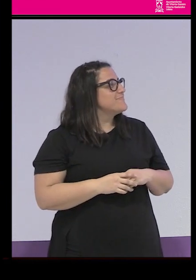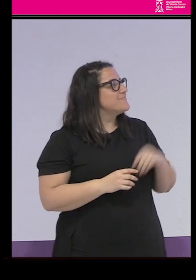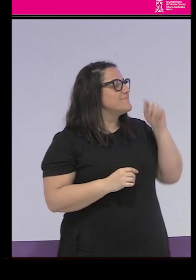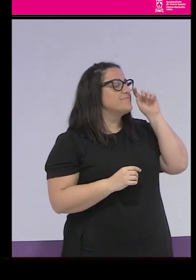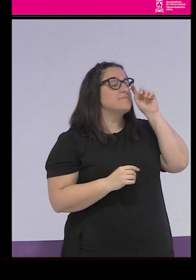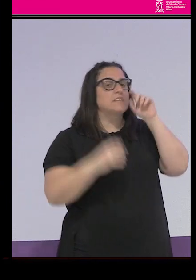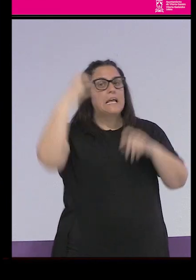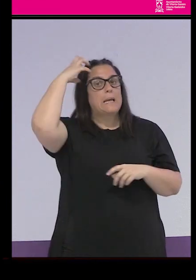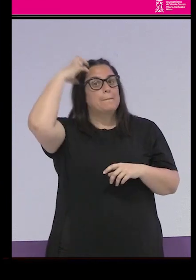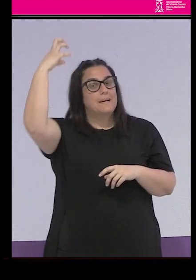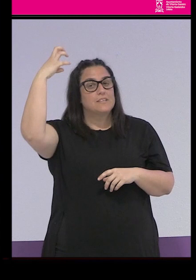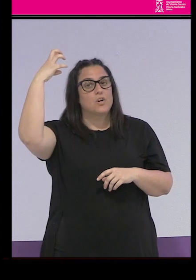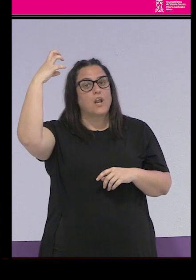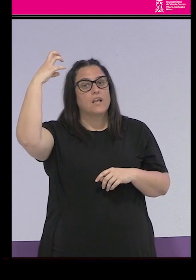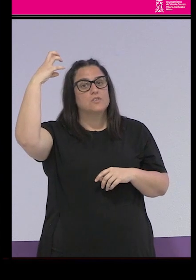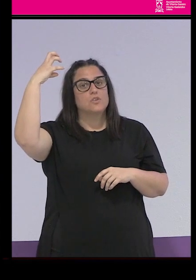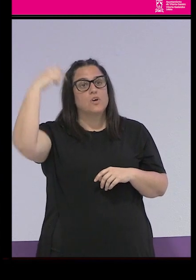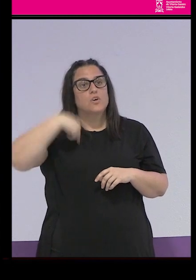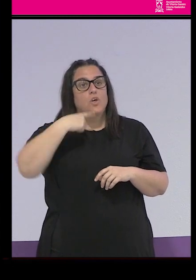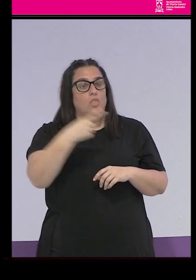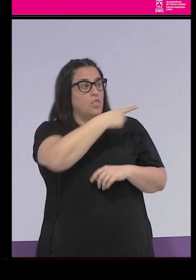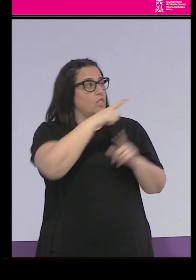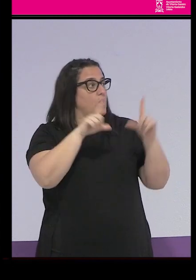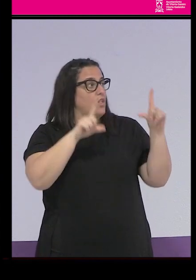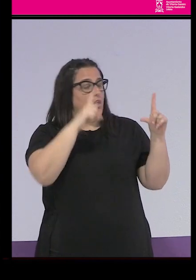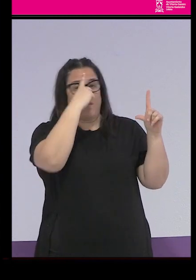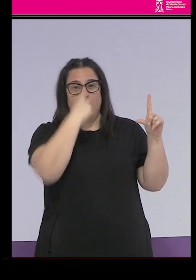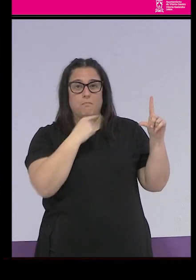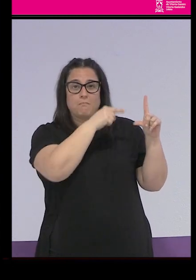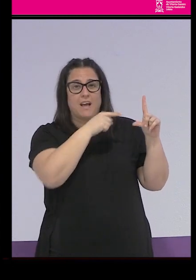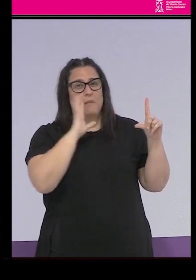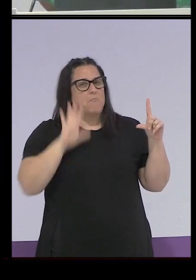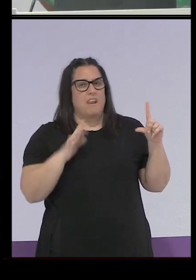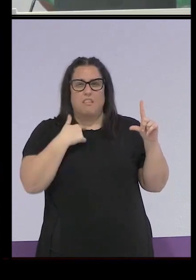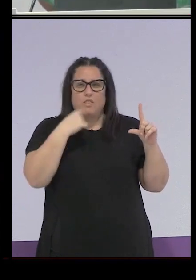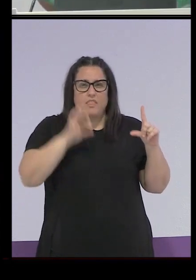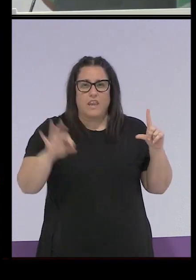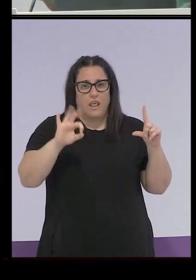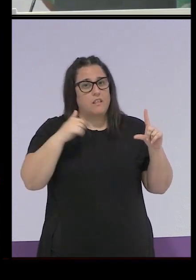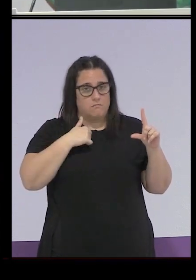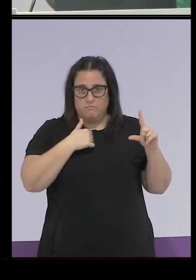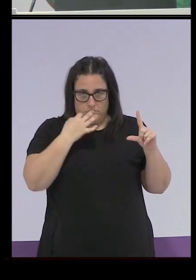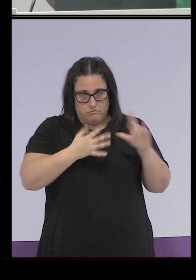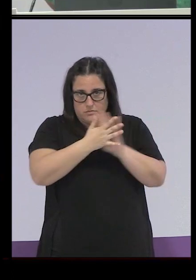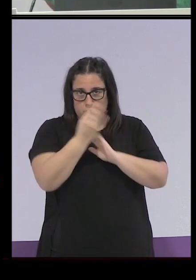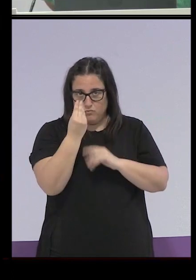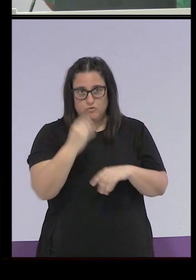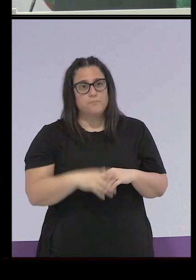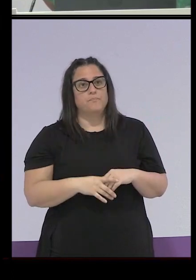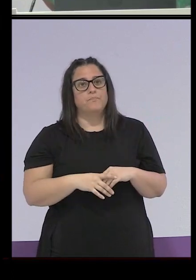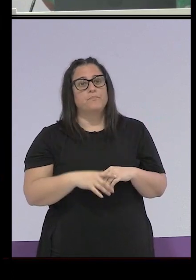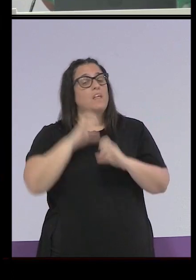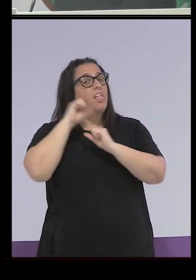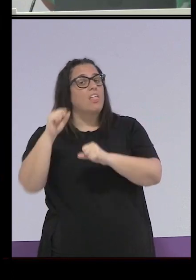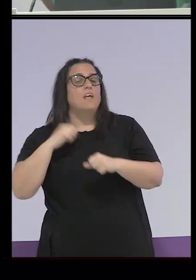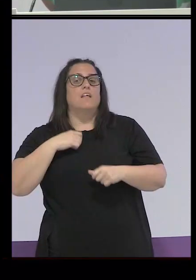El patronato, y pongo aquí esta imagen que no dice nada, pero para mí lo dice todo, dependía del Ministerio de